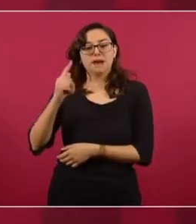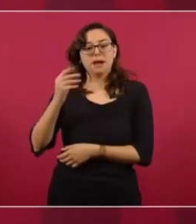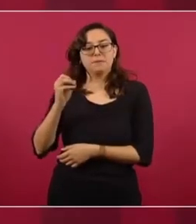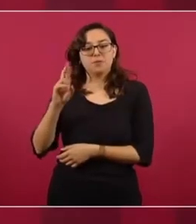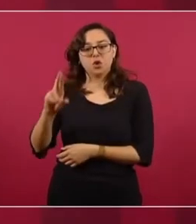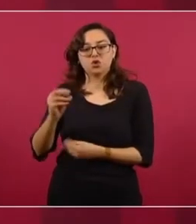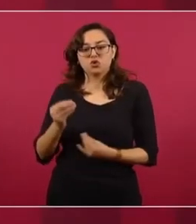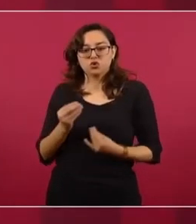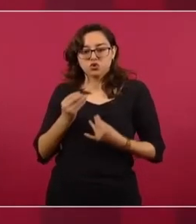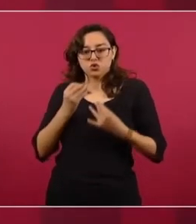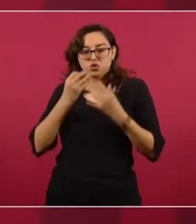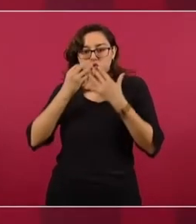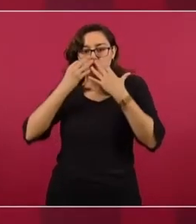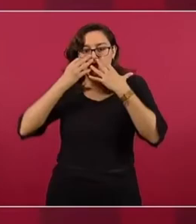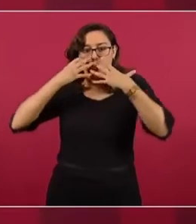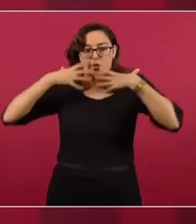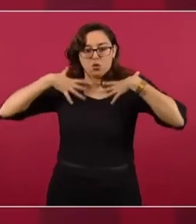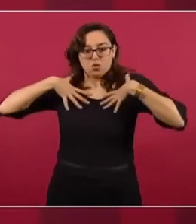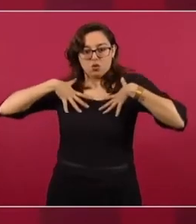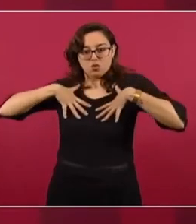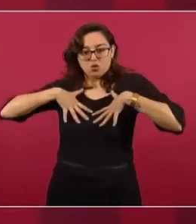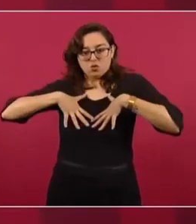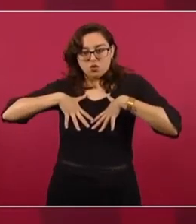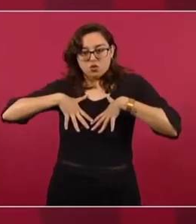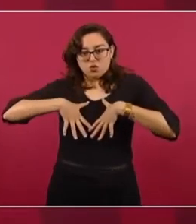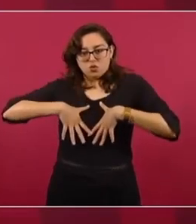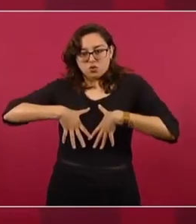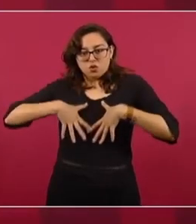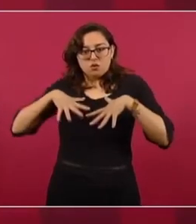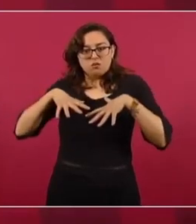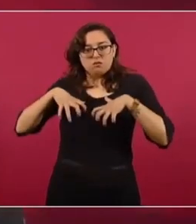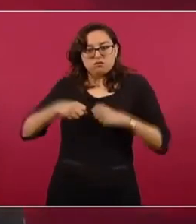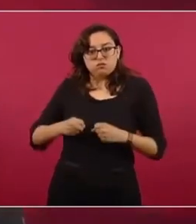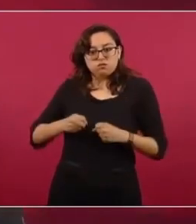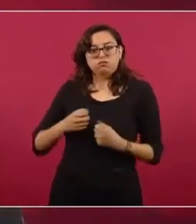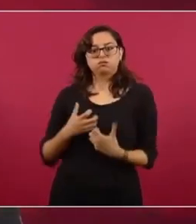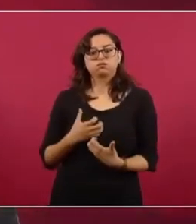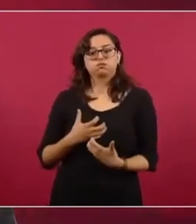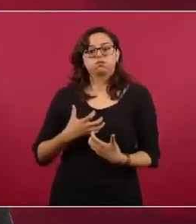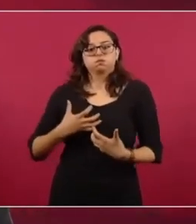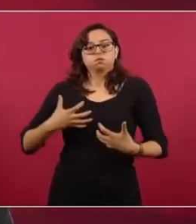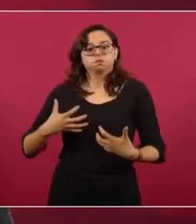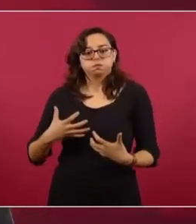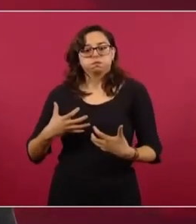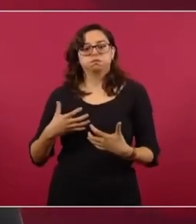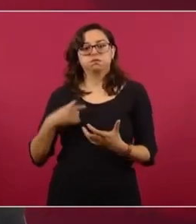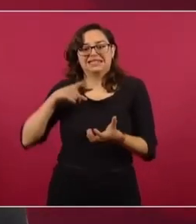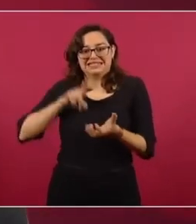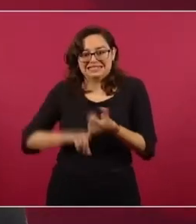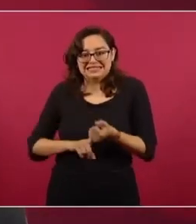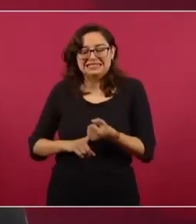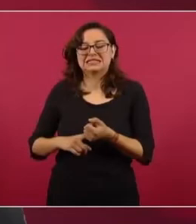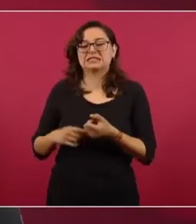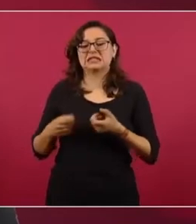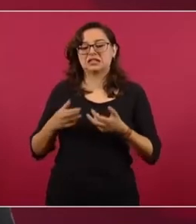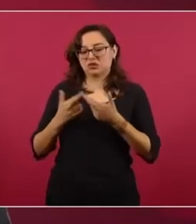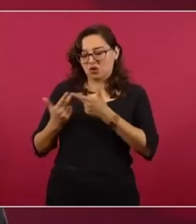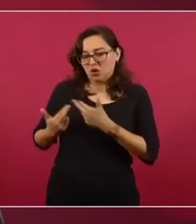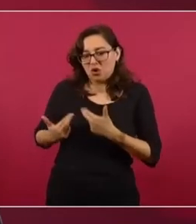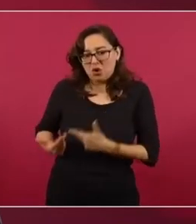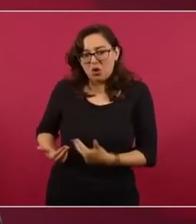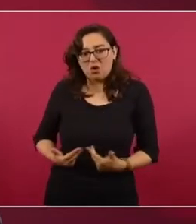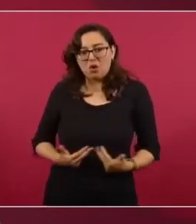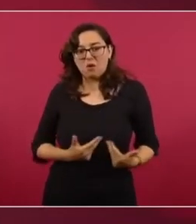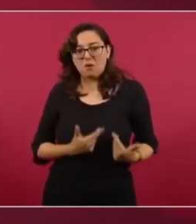pulmones, conocidos como alveolos, causa inflamación, causa microtrombosis y puede hacer